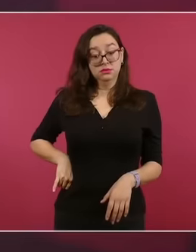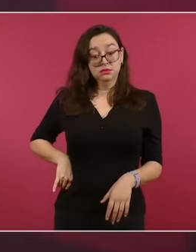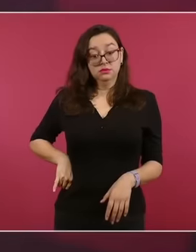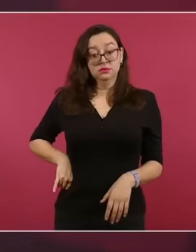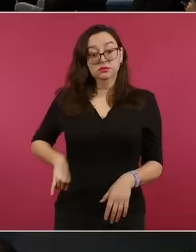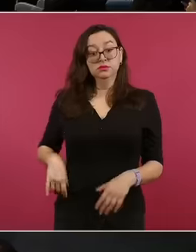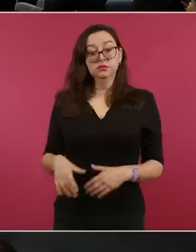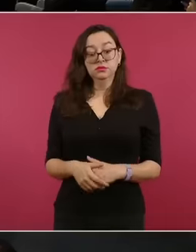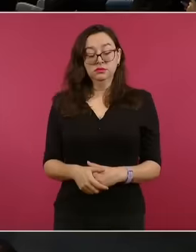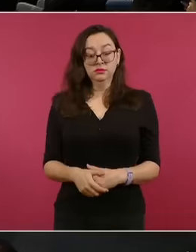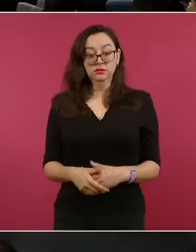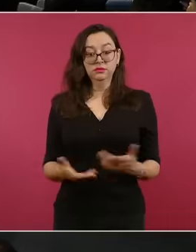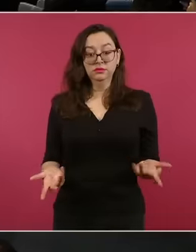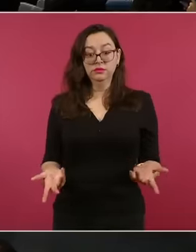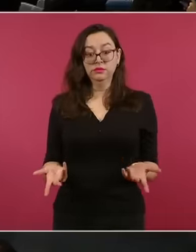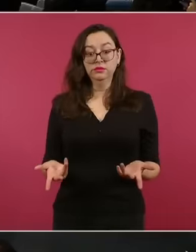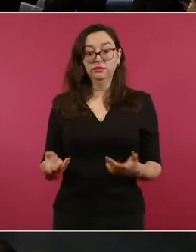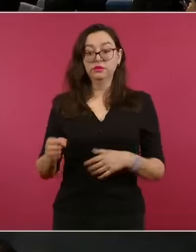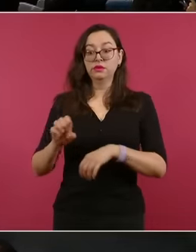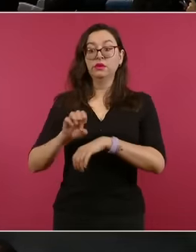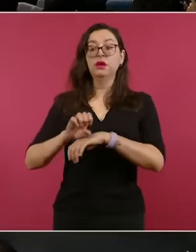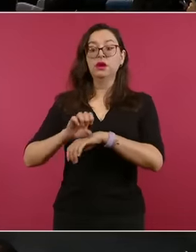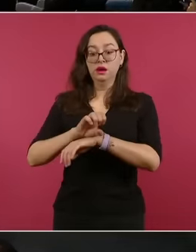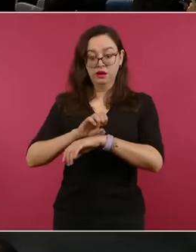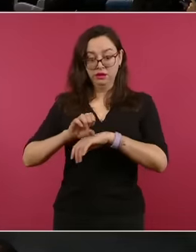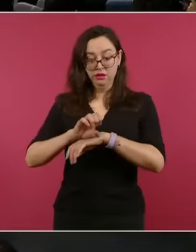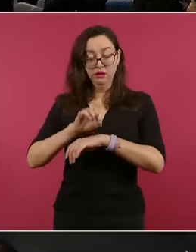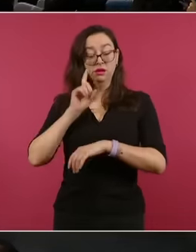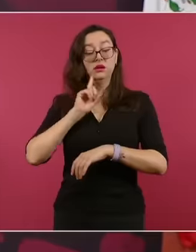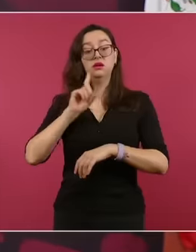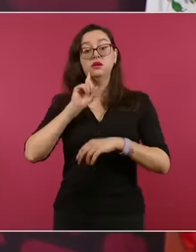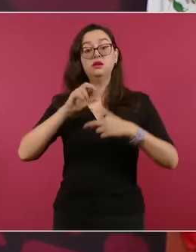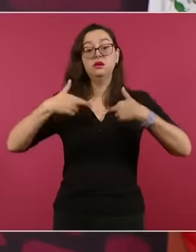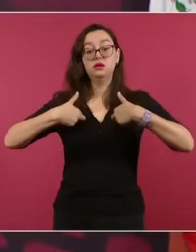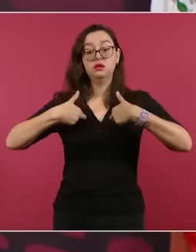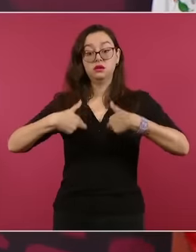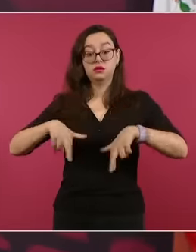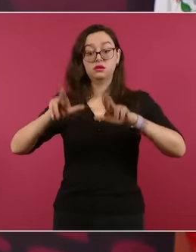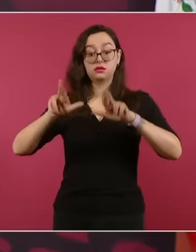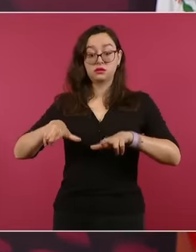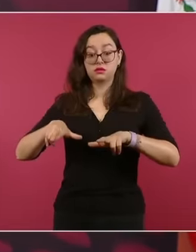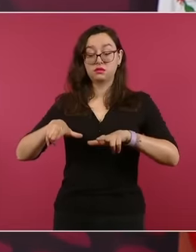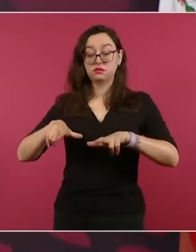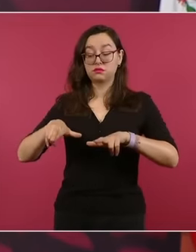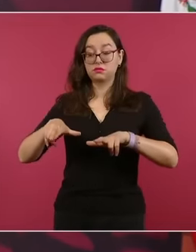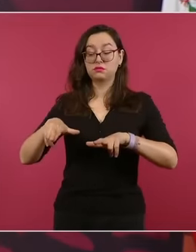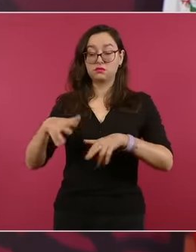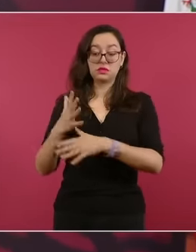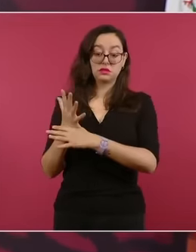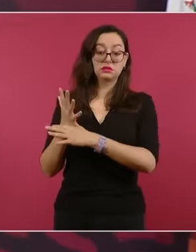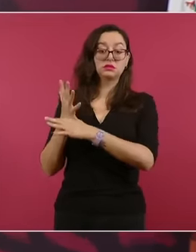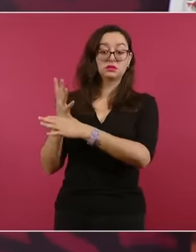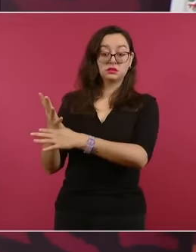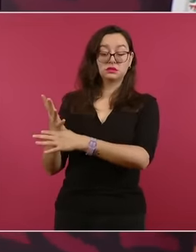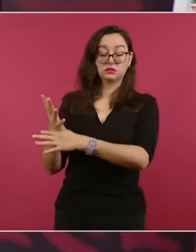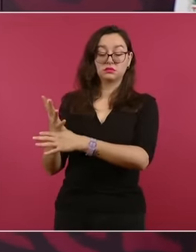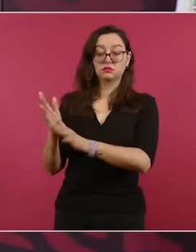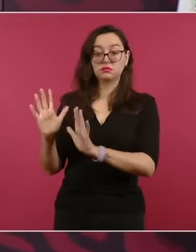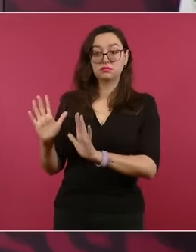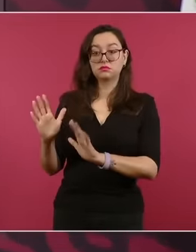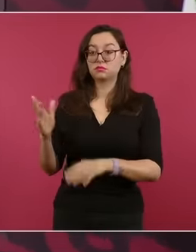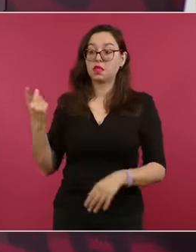canciller de Ecuador ya declaró que la orden la dio el presidente.